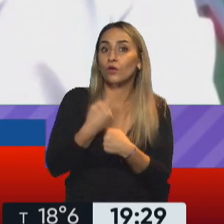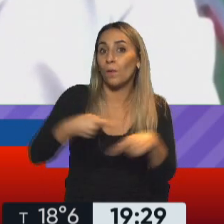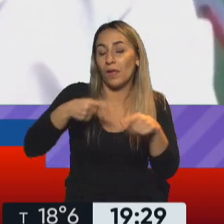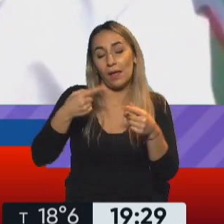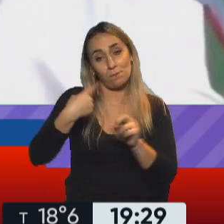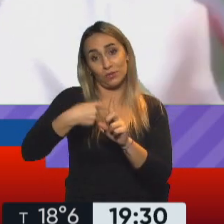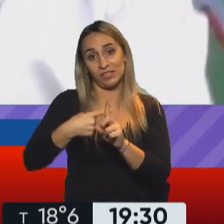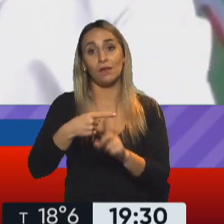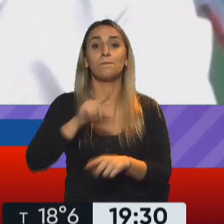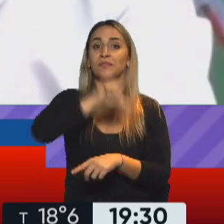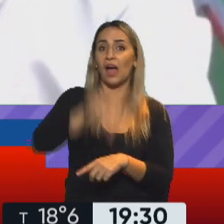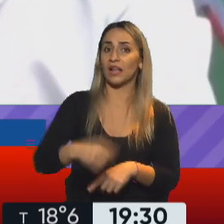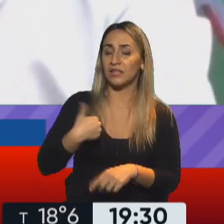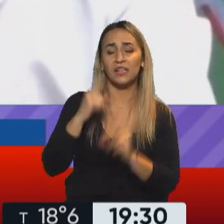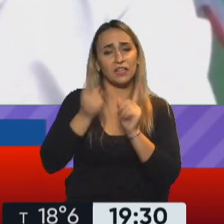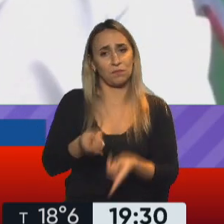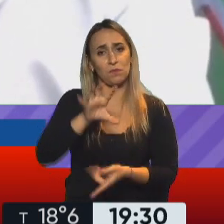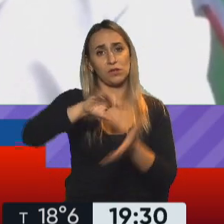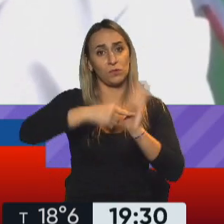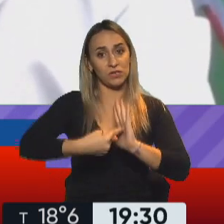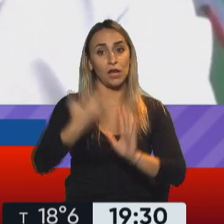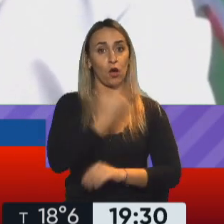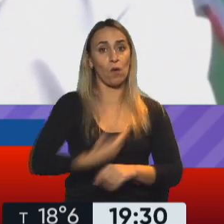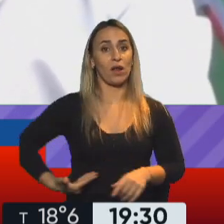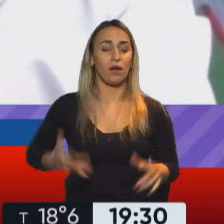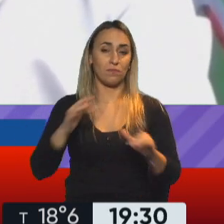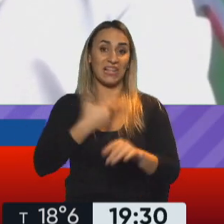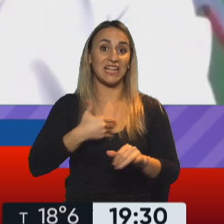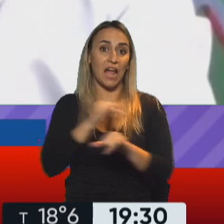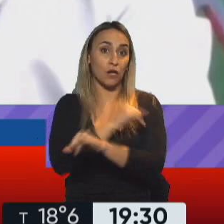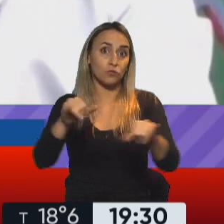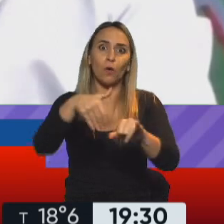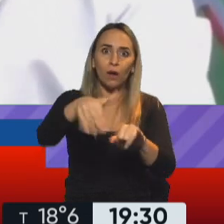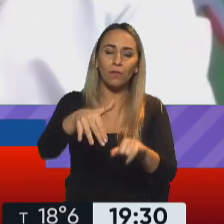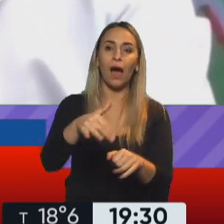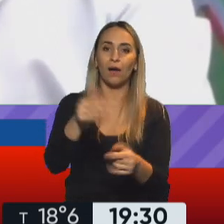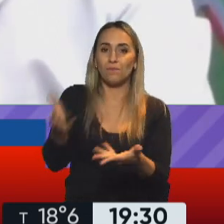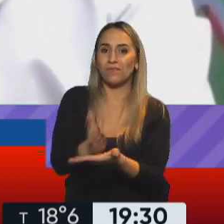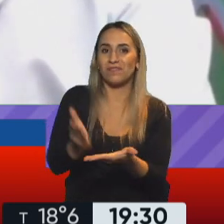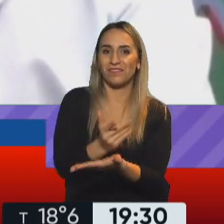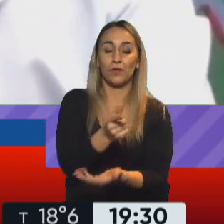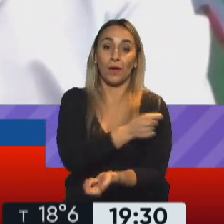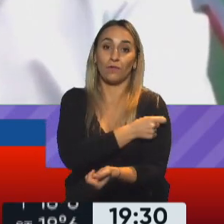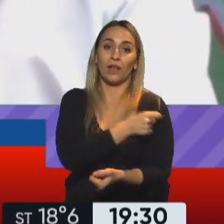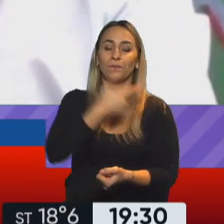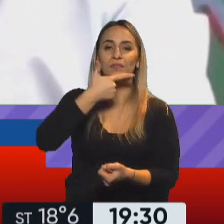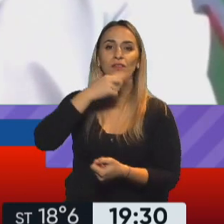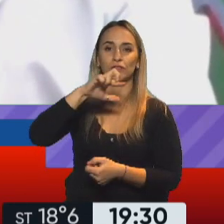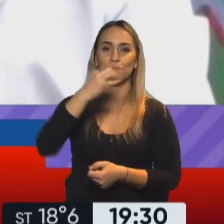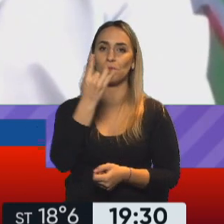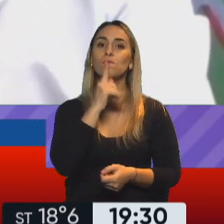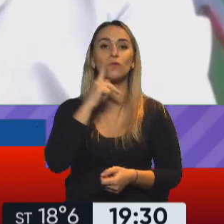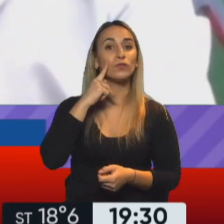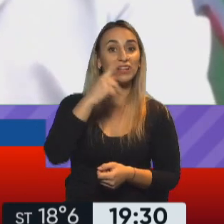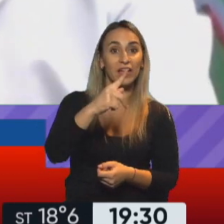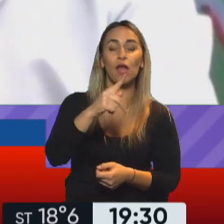en la provincia de Buenos Aires. También hoy el presidente anunció que se va a empezar a producir la vacuna Scundit Vida en nuestro país con una escala bastante